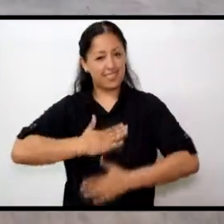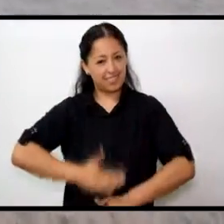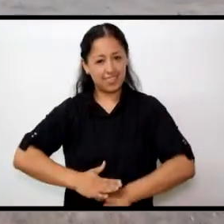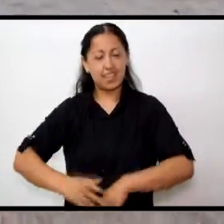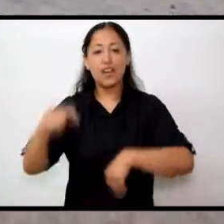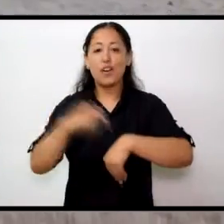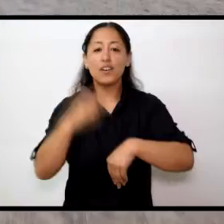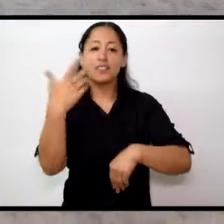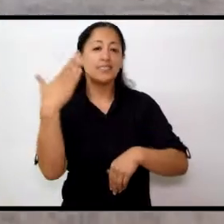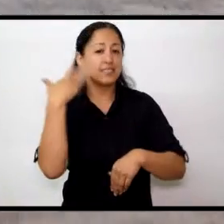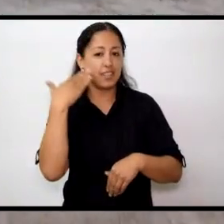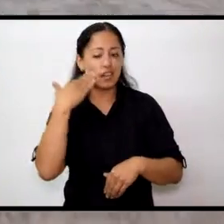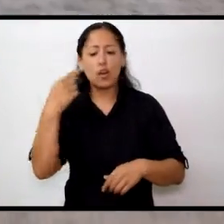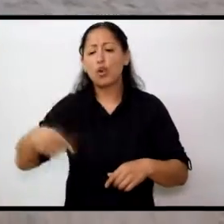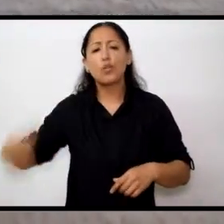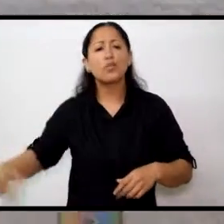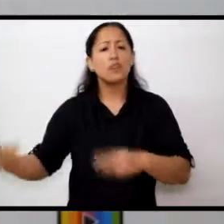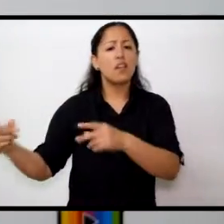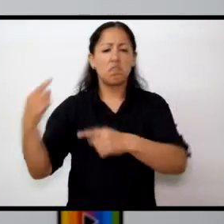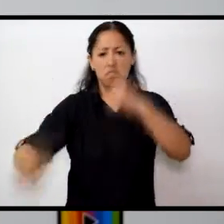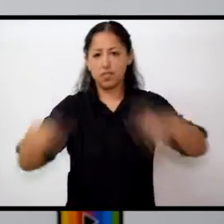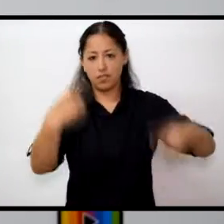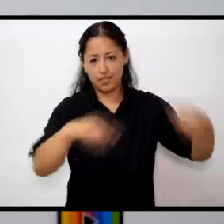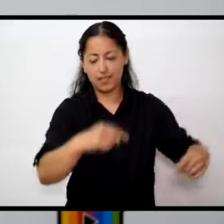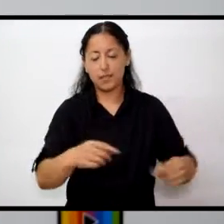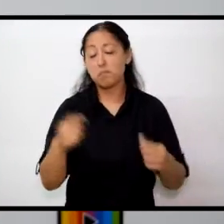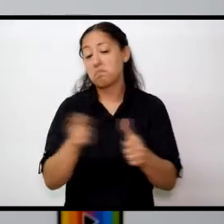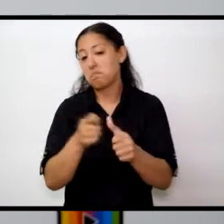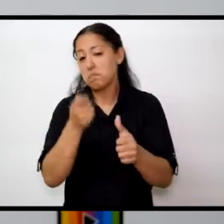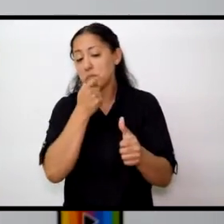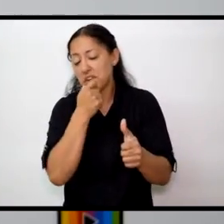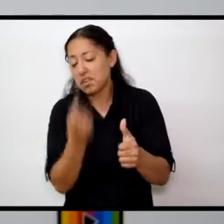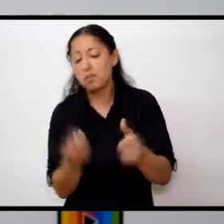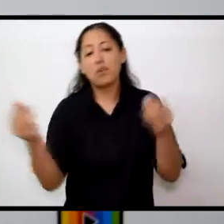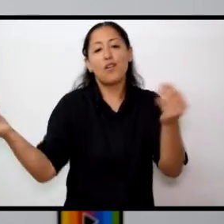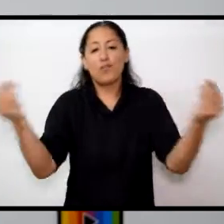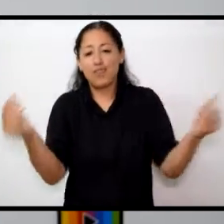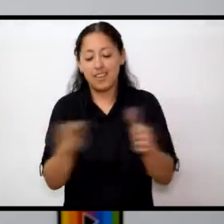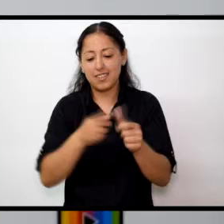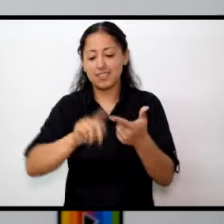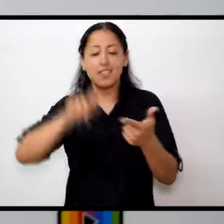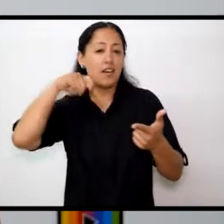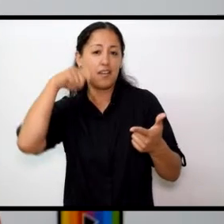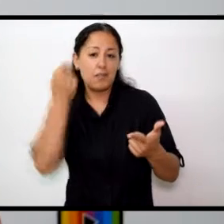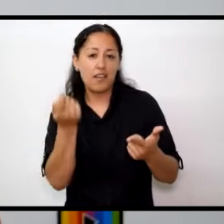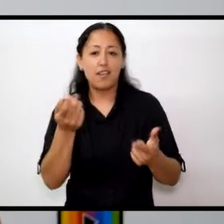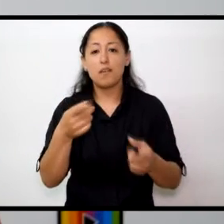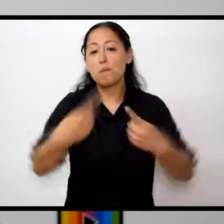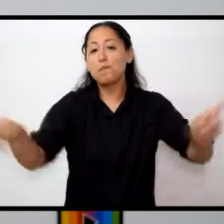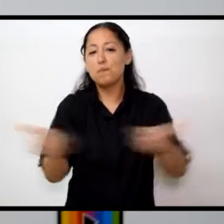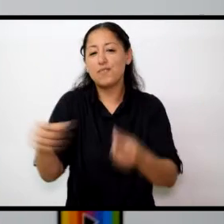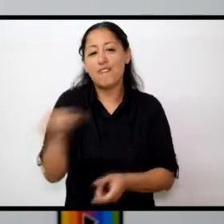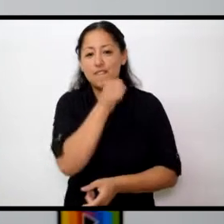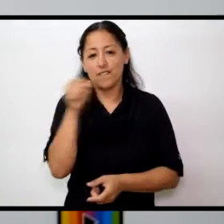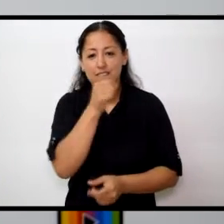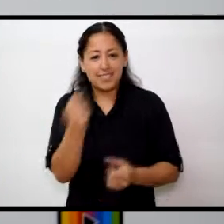entre ellas encuentro de danza, desfile de mascotas y también cumbia y chamamé para cantar y bailar. Para darle continuidad